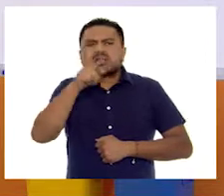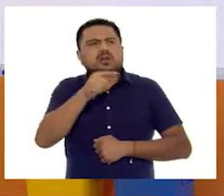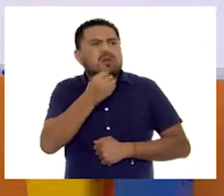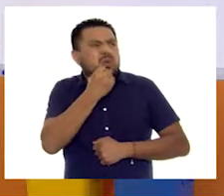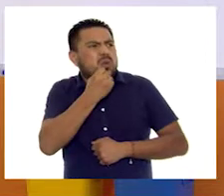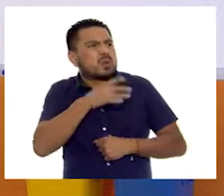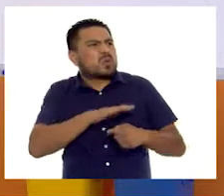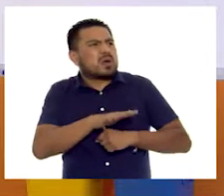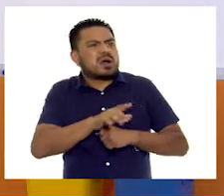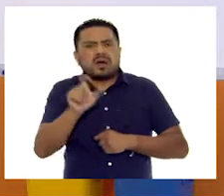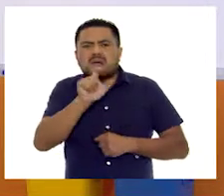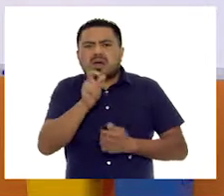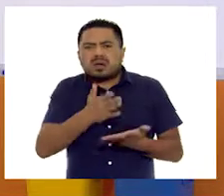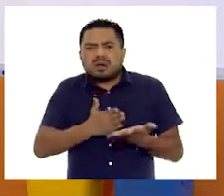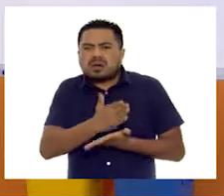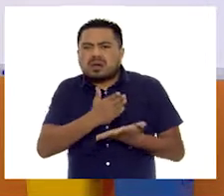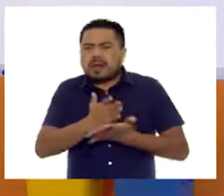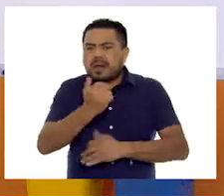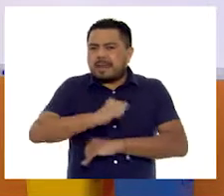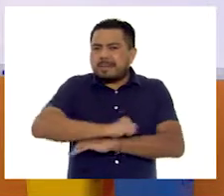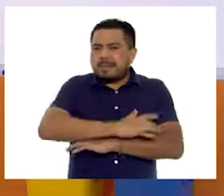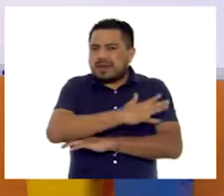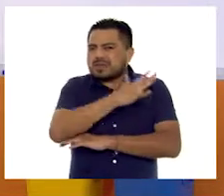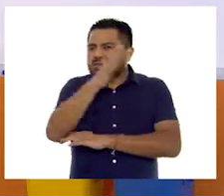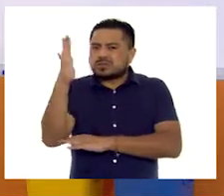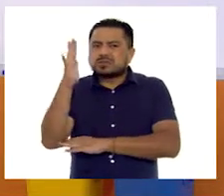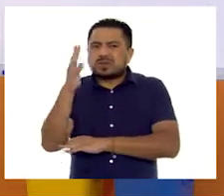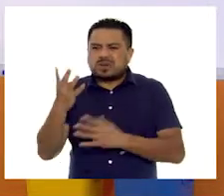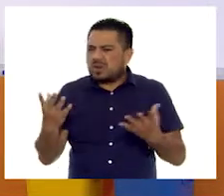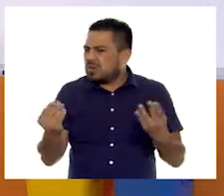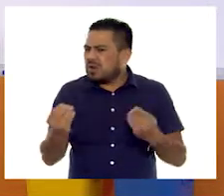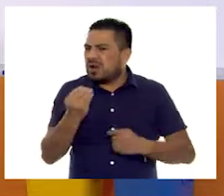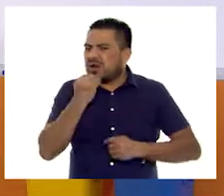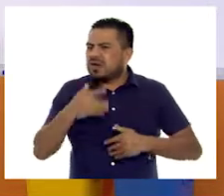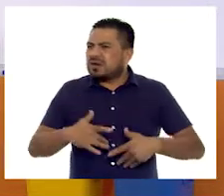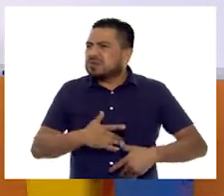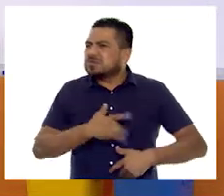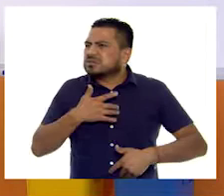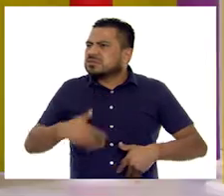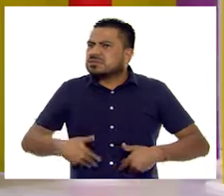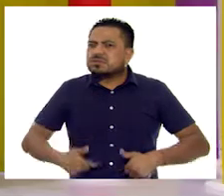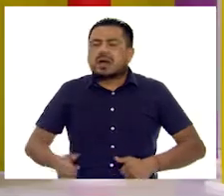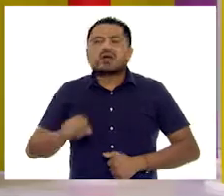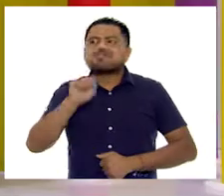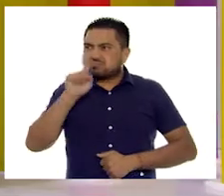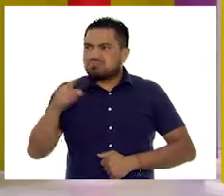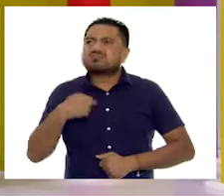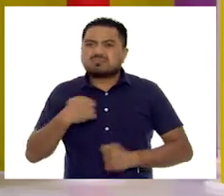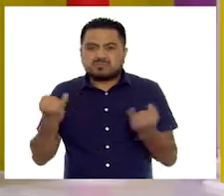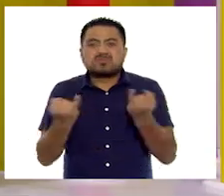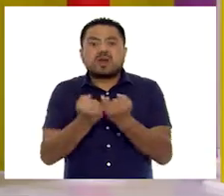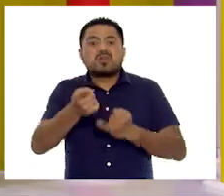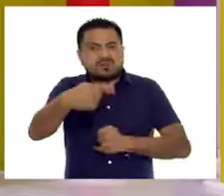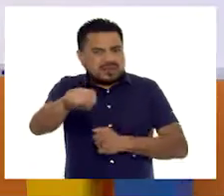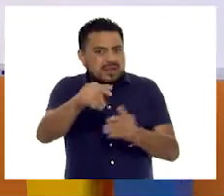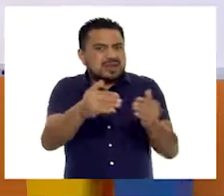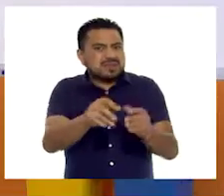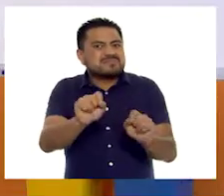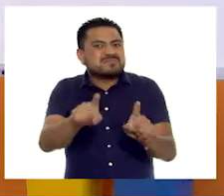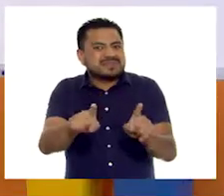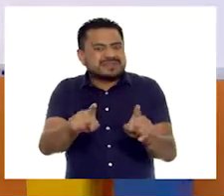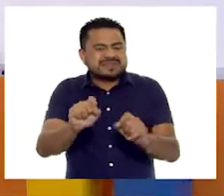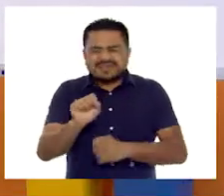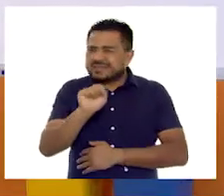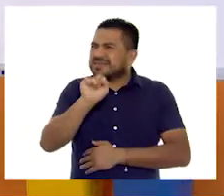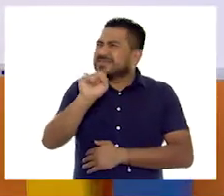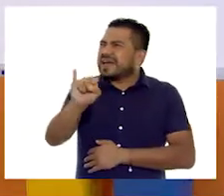consumían en el preescolar. ¡Ay, creo que tantos alimentos ya me dio hambre! ¡Ay, a mí también, maestra! ¿Y ustedes en casa también? ¡Sí!